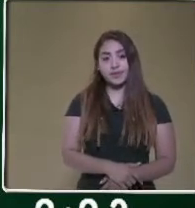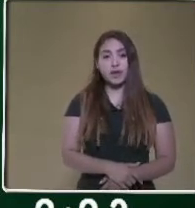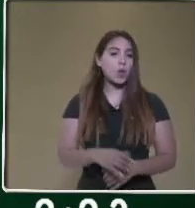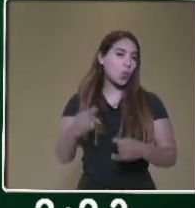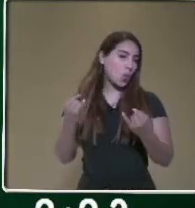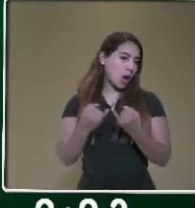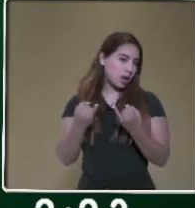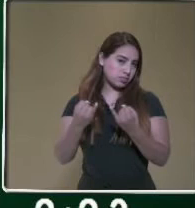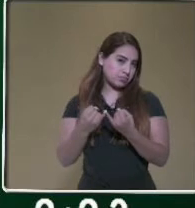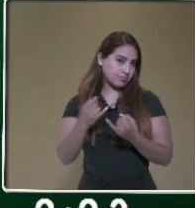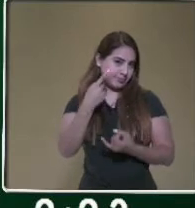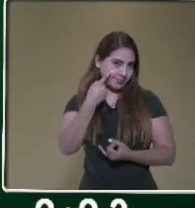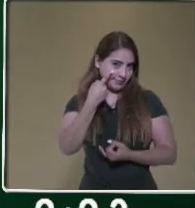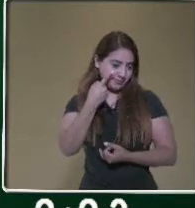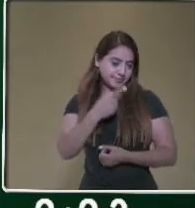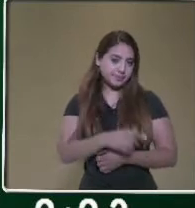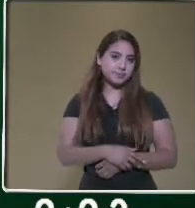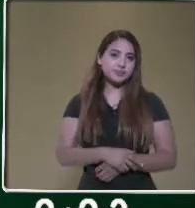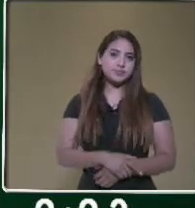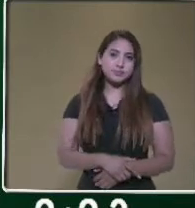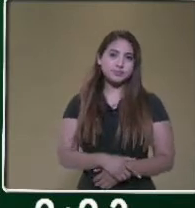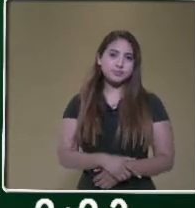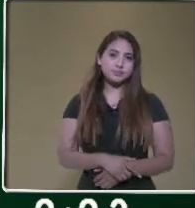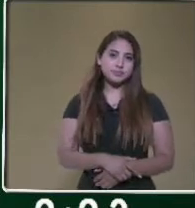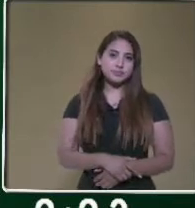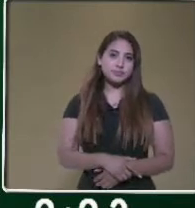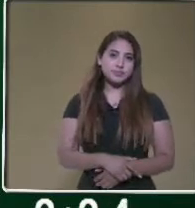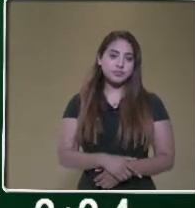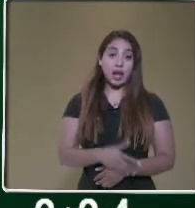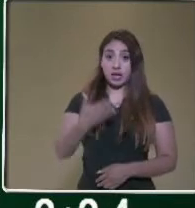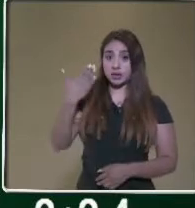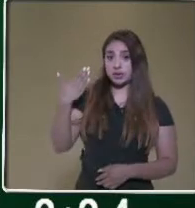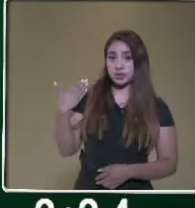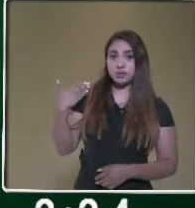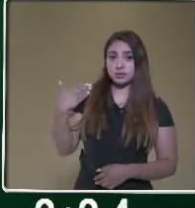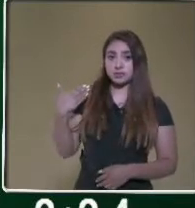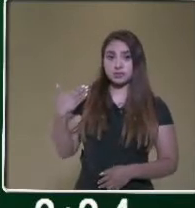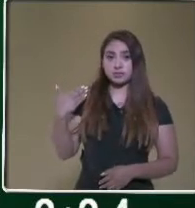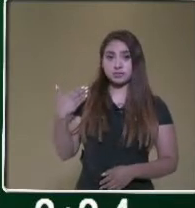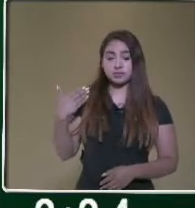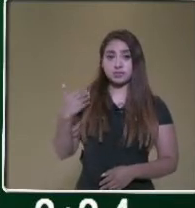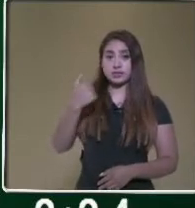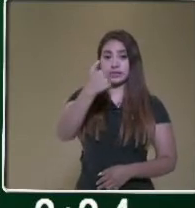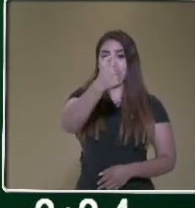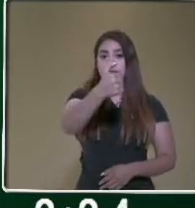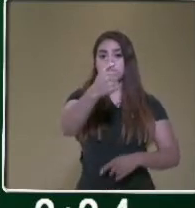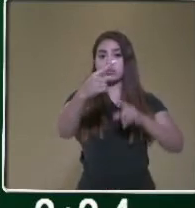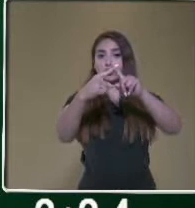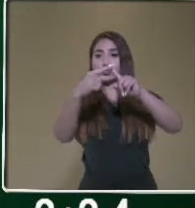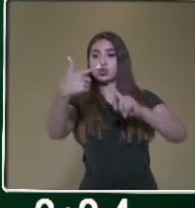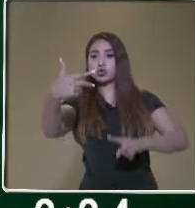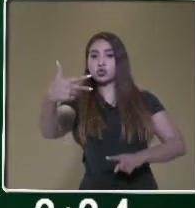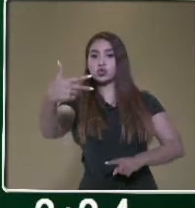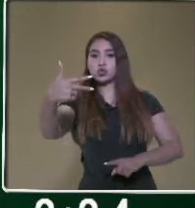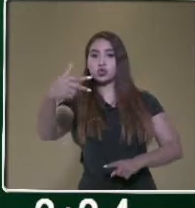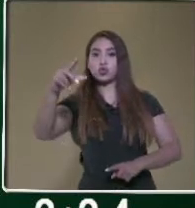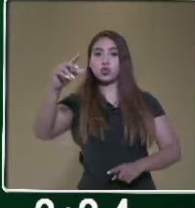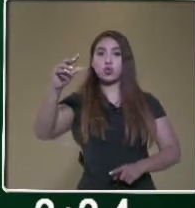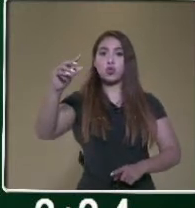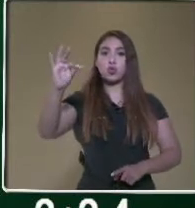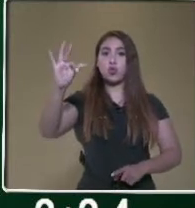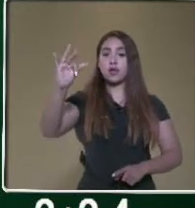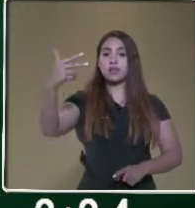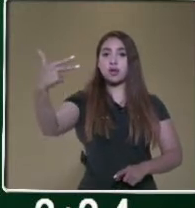manera el problema. Y como lo hicimos en la ocasión anterior, 6 por 8, 48. 8 por 8